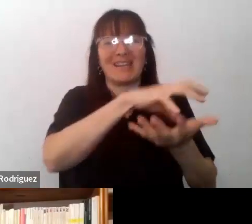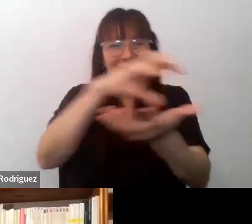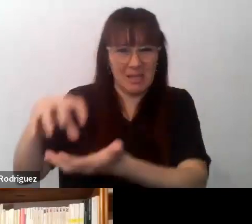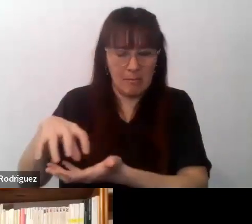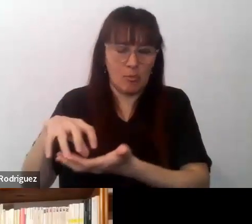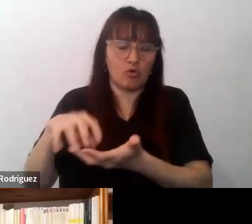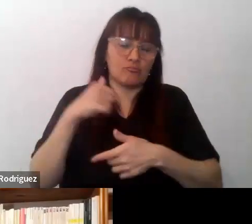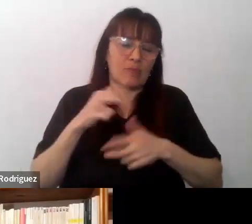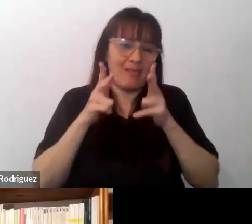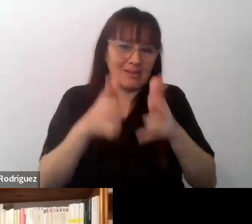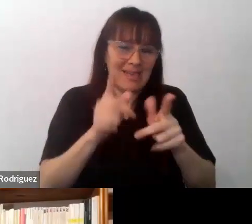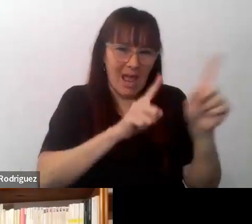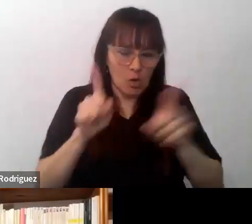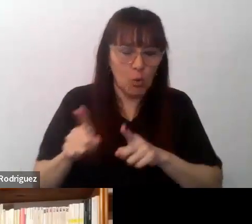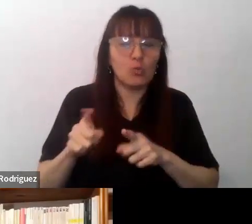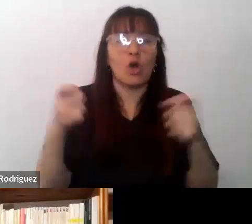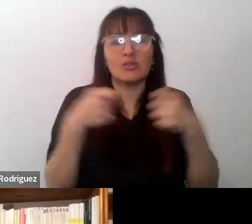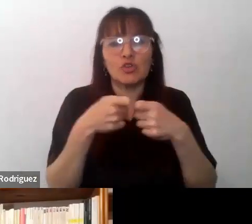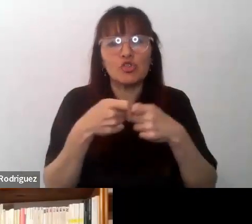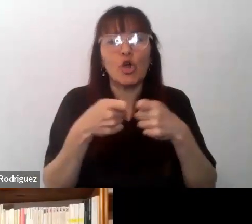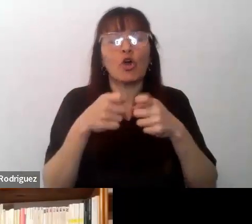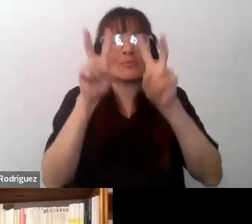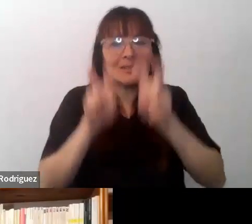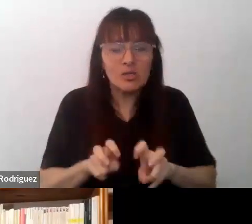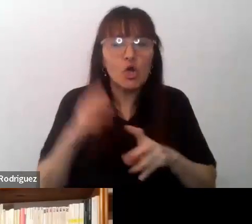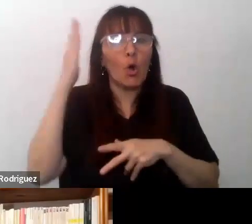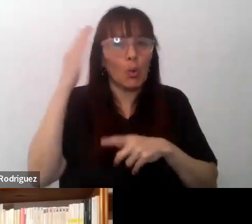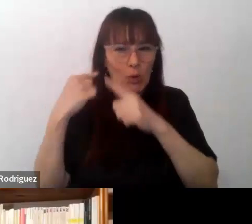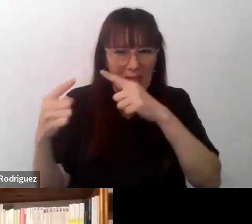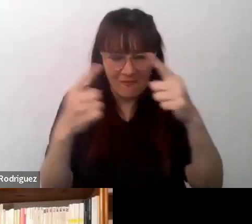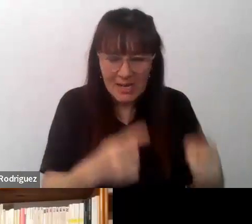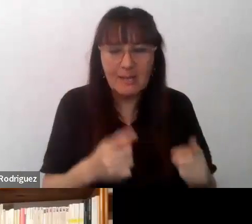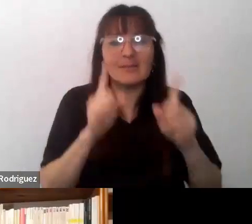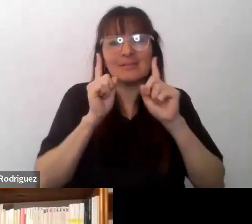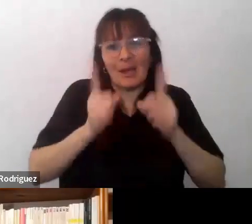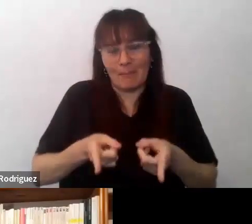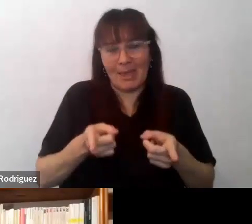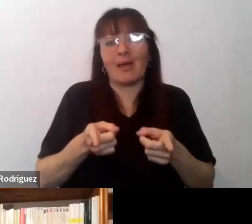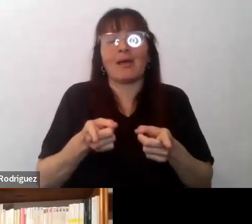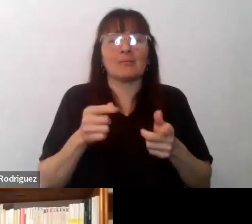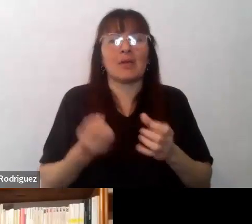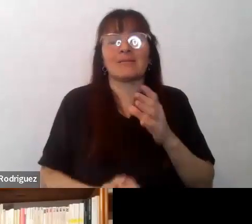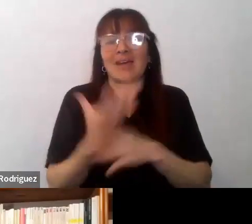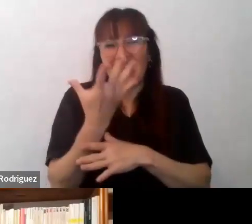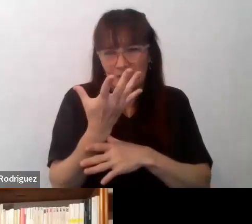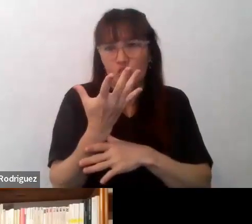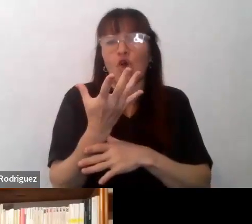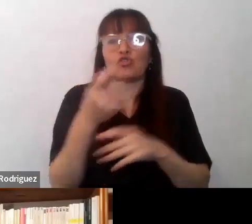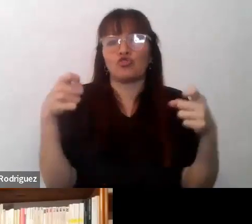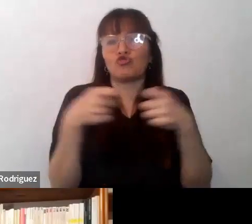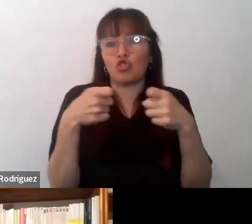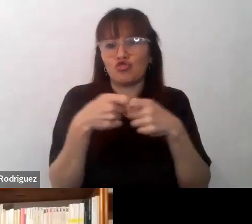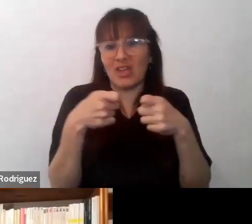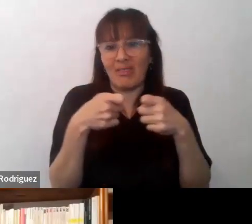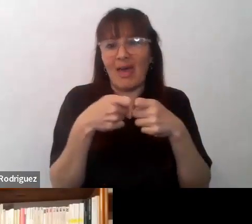cito algunos, la Asociación por la Investigación Intercultural, también estuvo la creación de la Sociedad